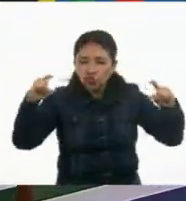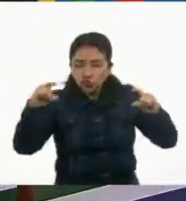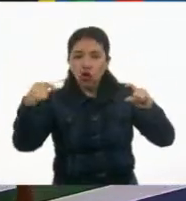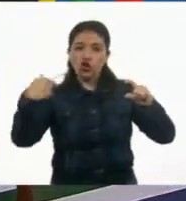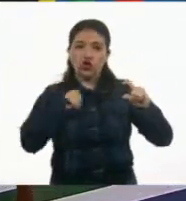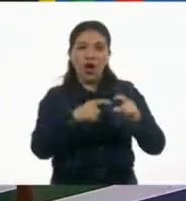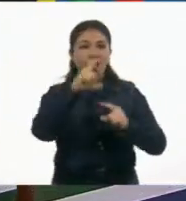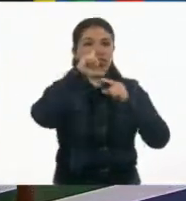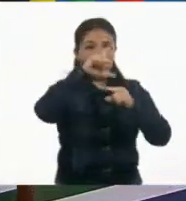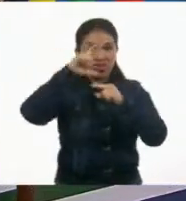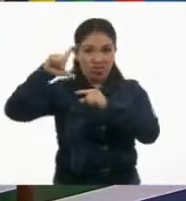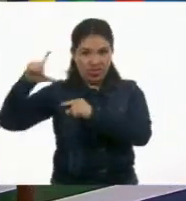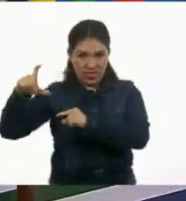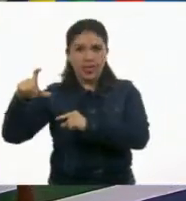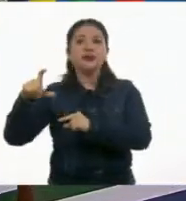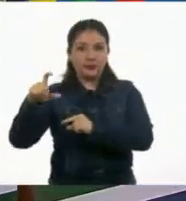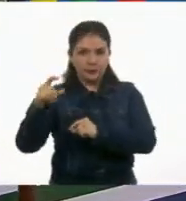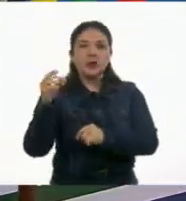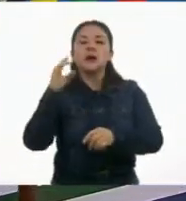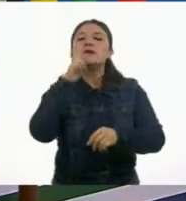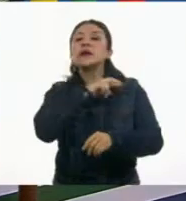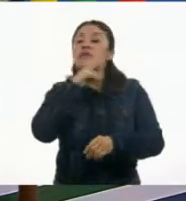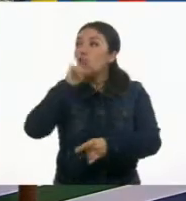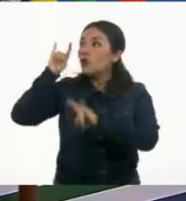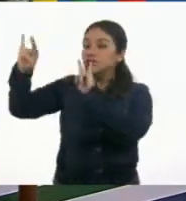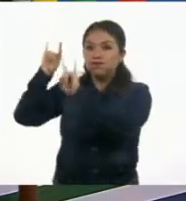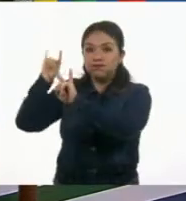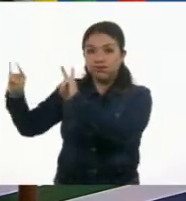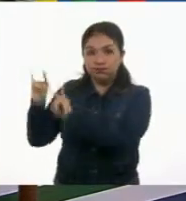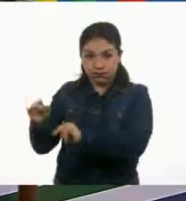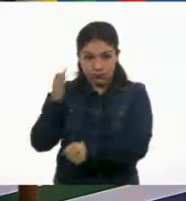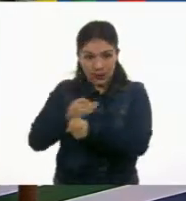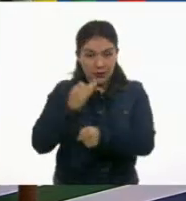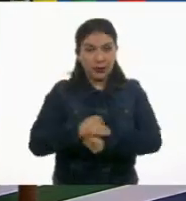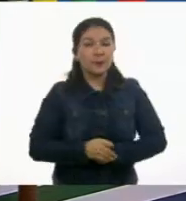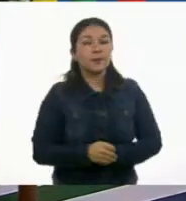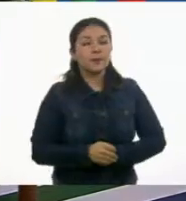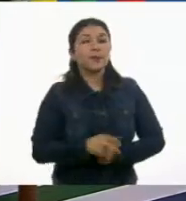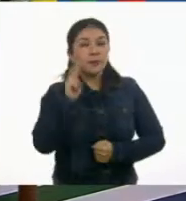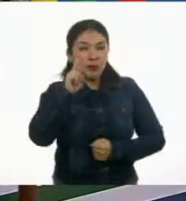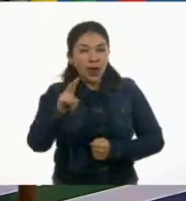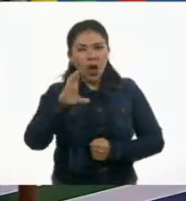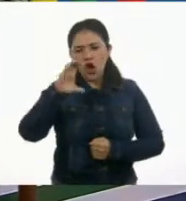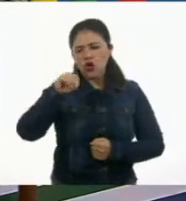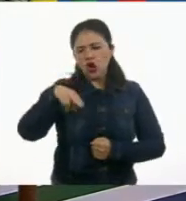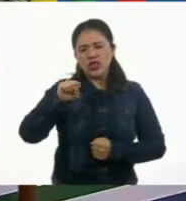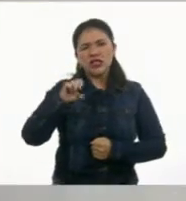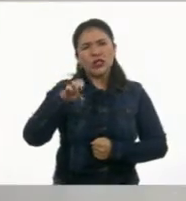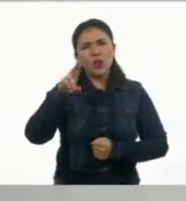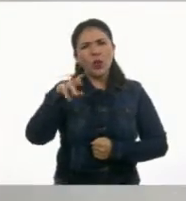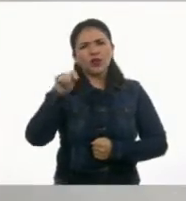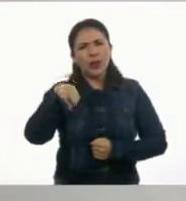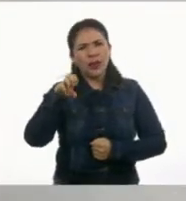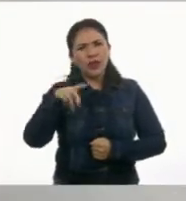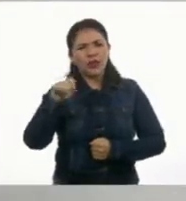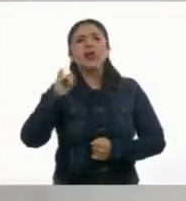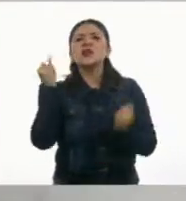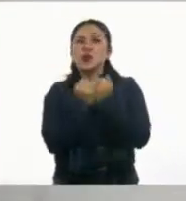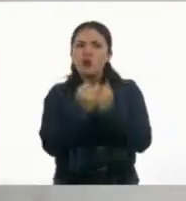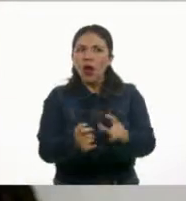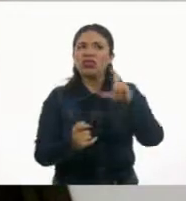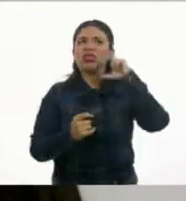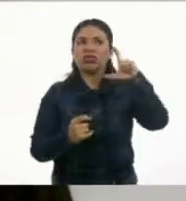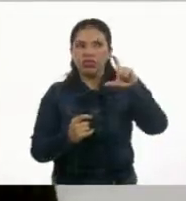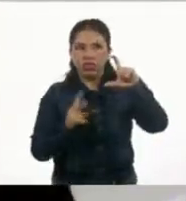tengan mayúsculas. Y las vamos pegando rápidamente, rápidamente. Aquí tengo, consecuentemente, también en pizarro. Con mayúsculas,